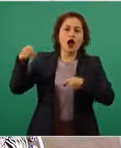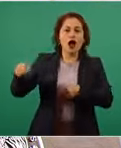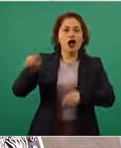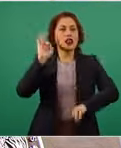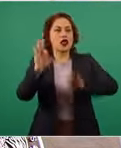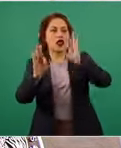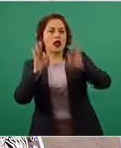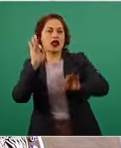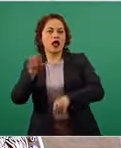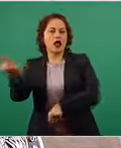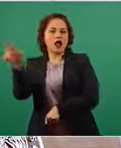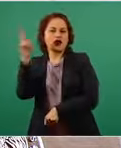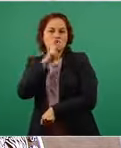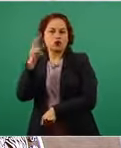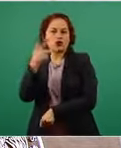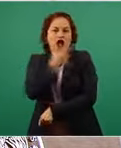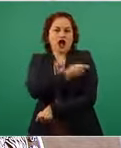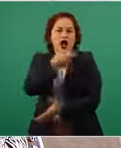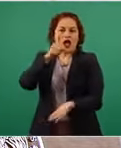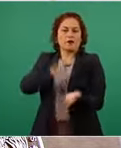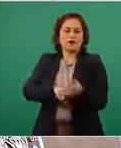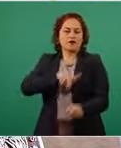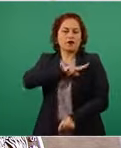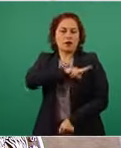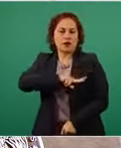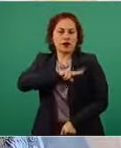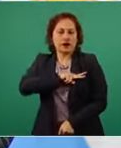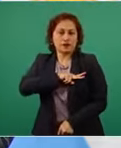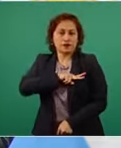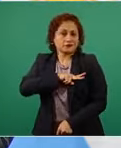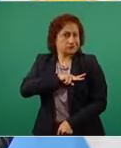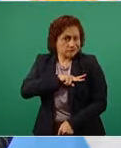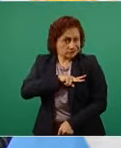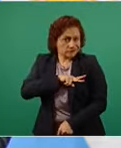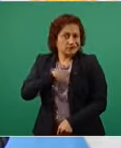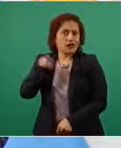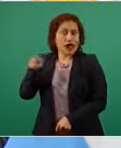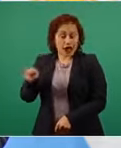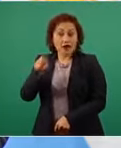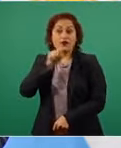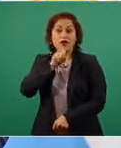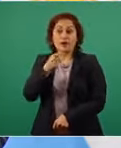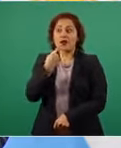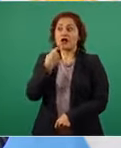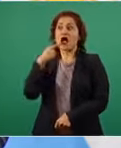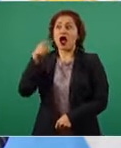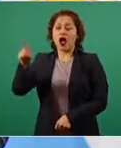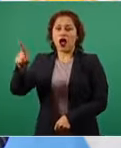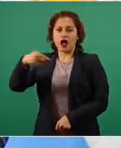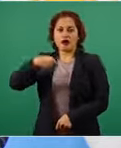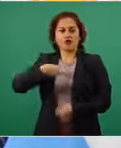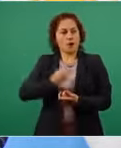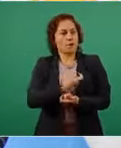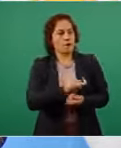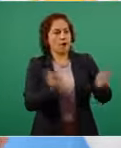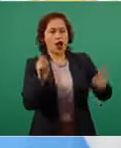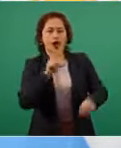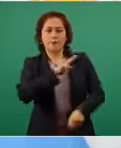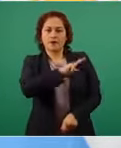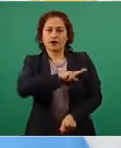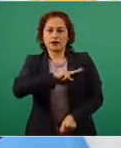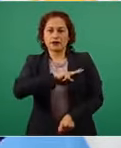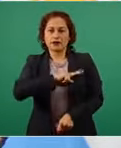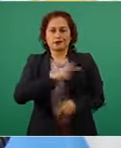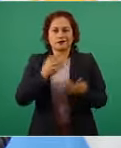era veneno y hasta me denunciaron por estar distribuyendo veneno y ahora